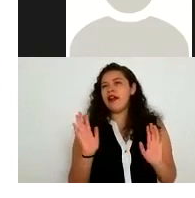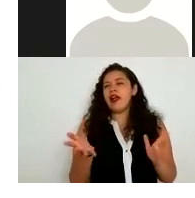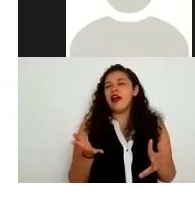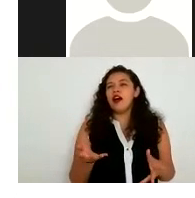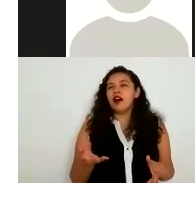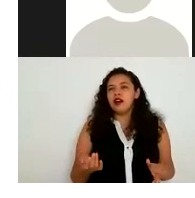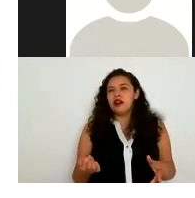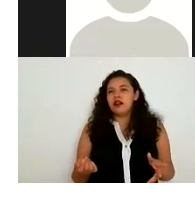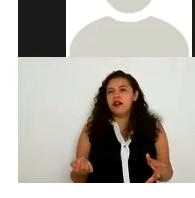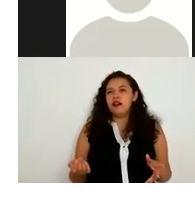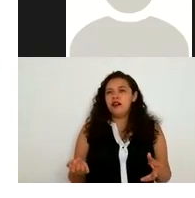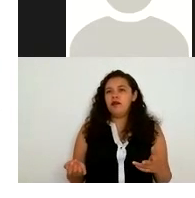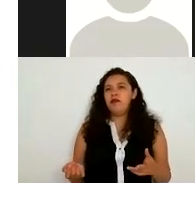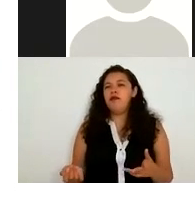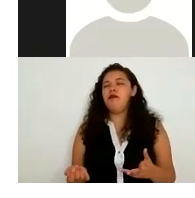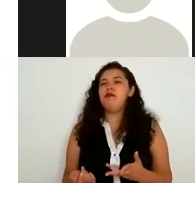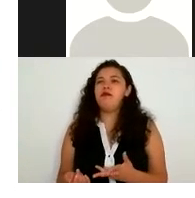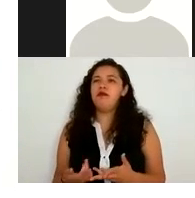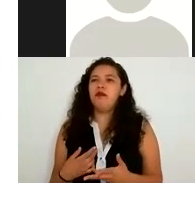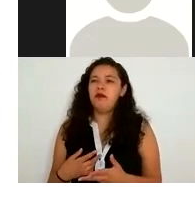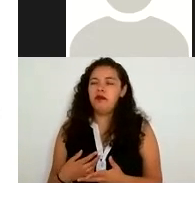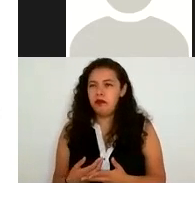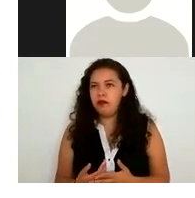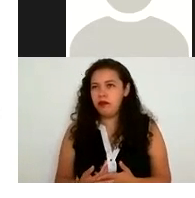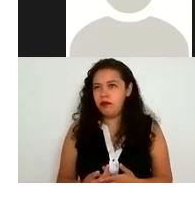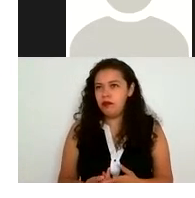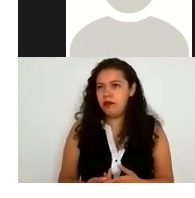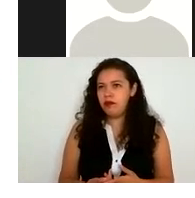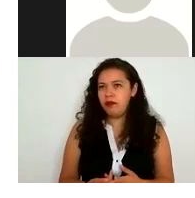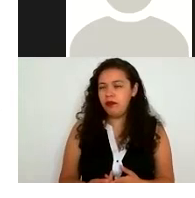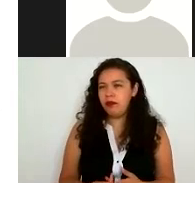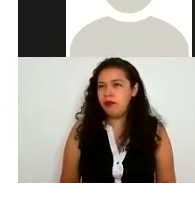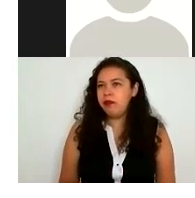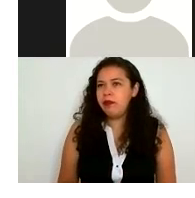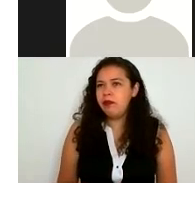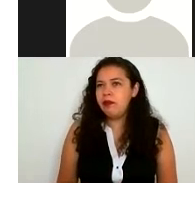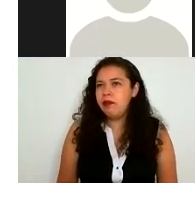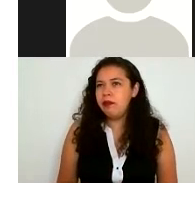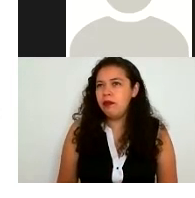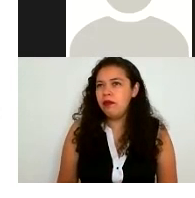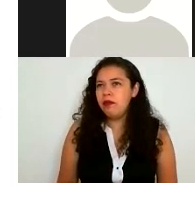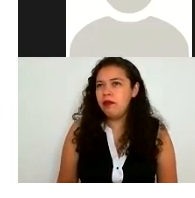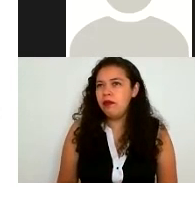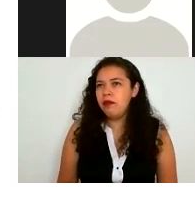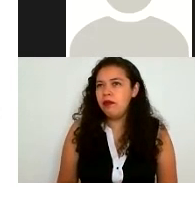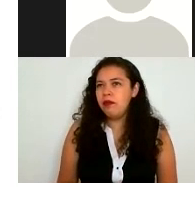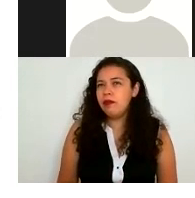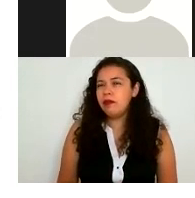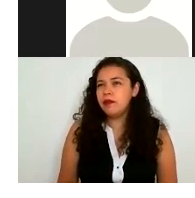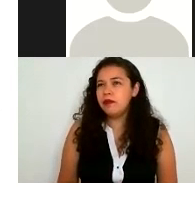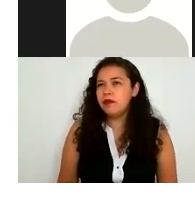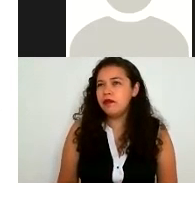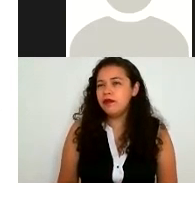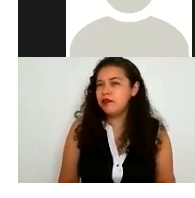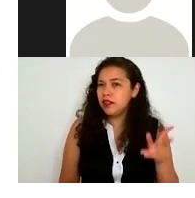por ejemplo que no están van en contra de los principios establecidos en la ley de protección de datos personales que ya los veníamos